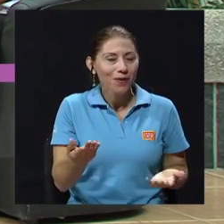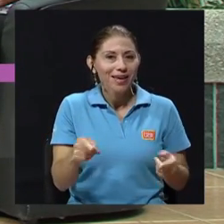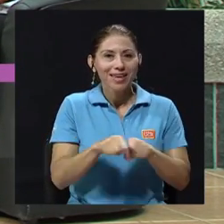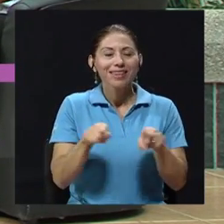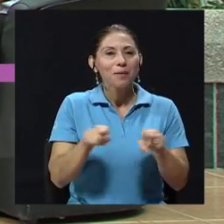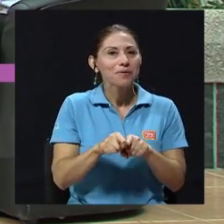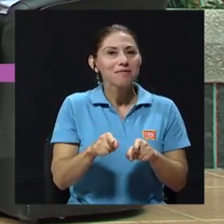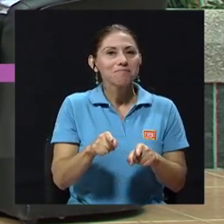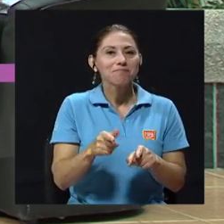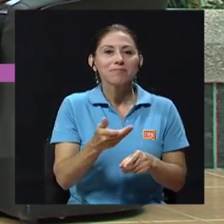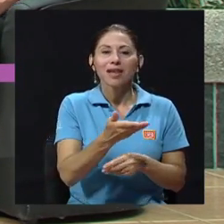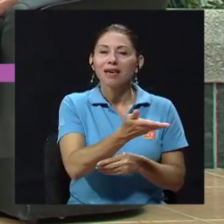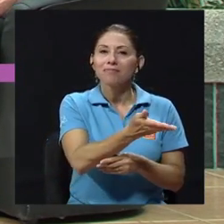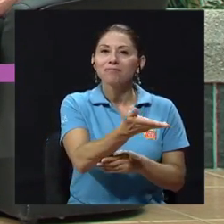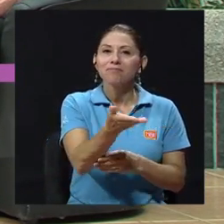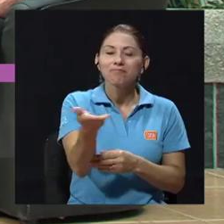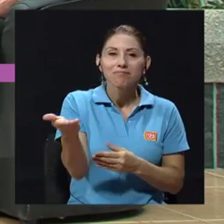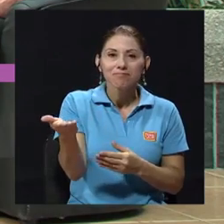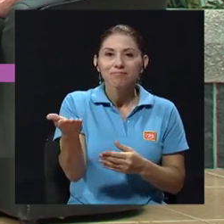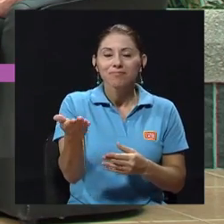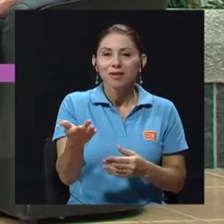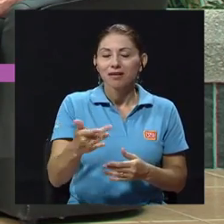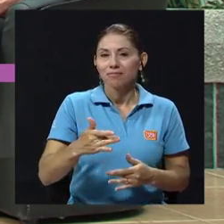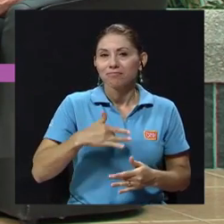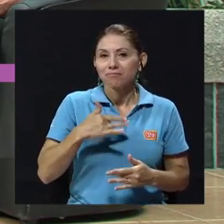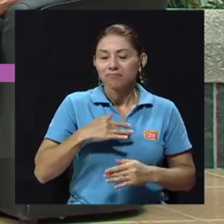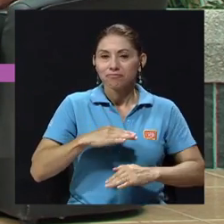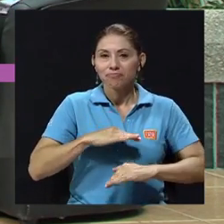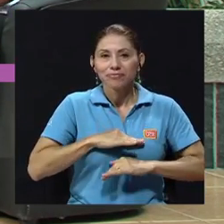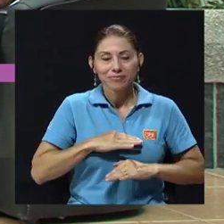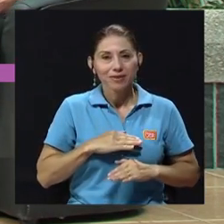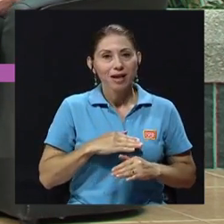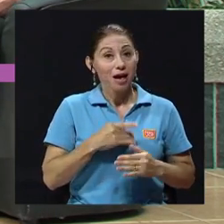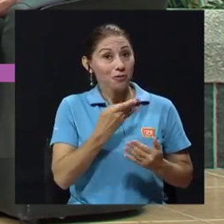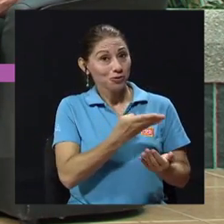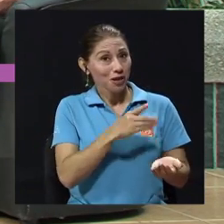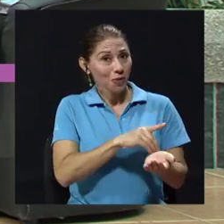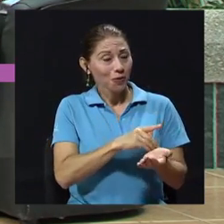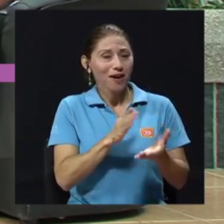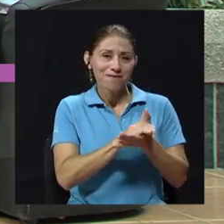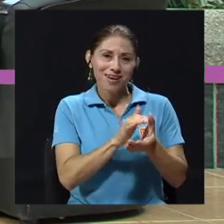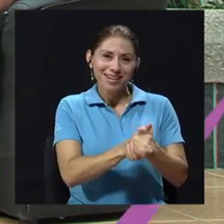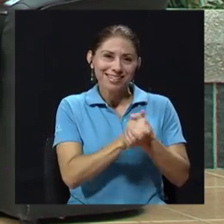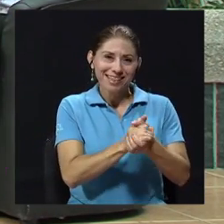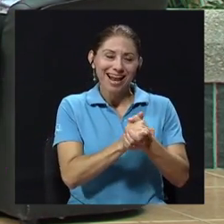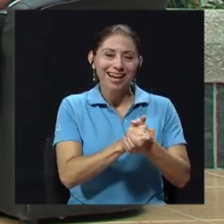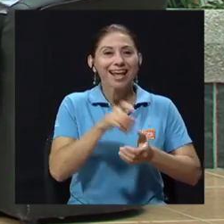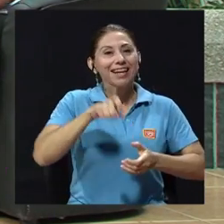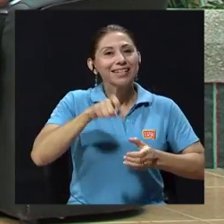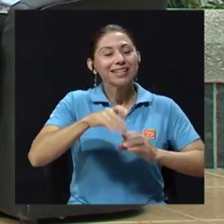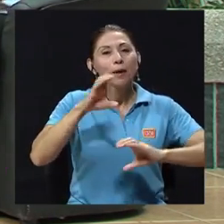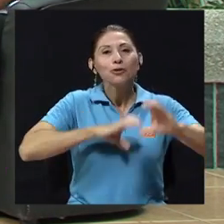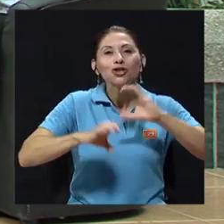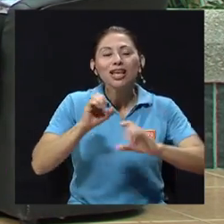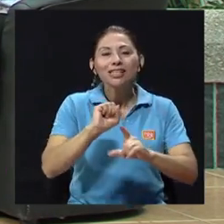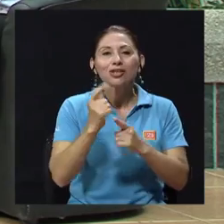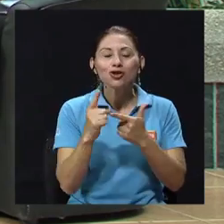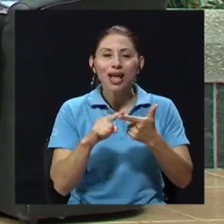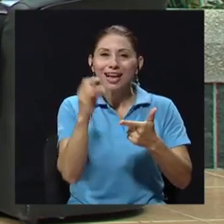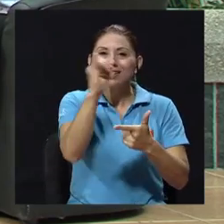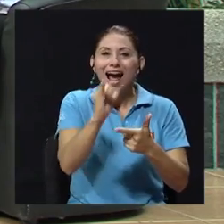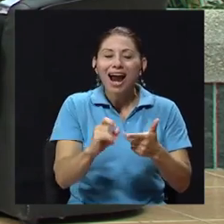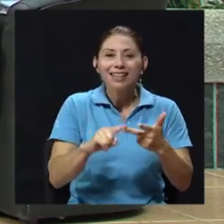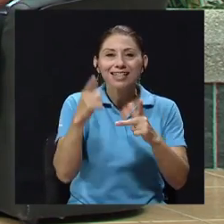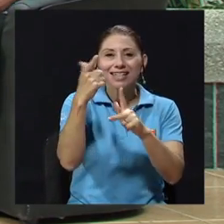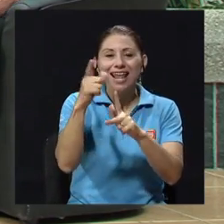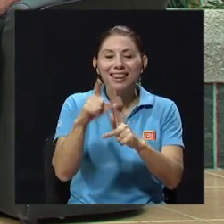satisfacción me imagino que les ha podido dar felicitar a la doctora porque necesitamos a las ciencias sociales a las artes a las